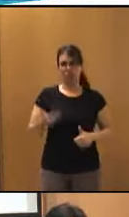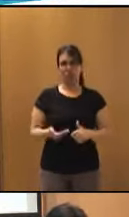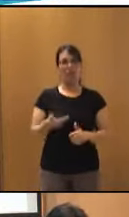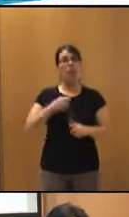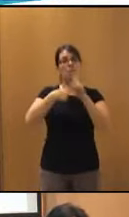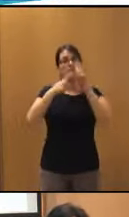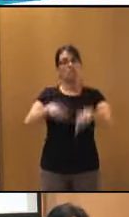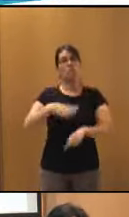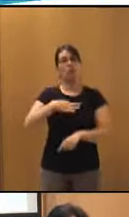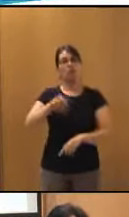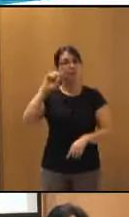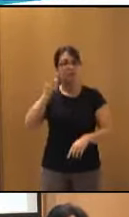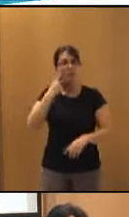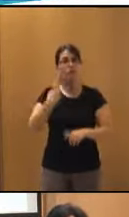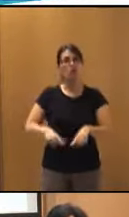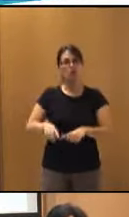mejorando.